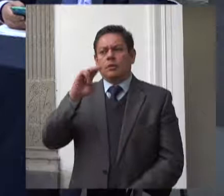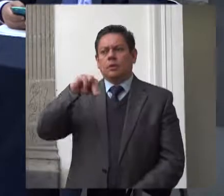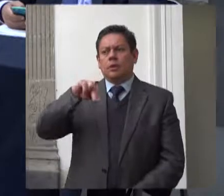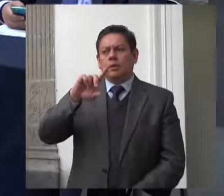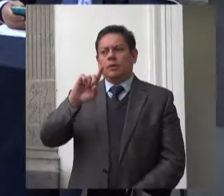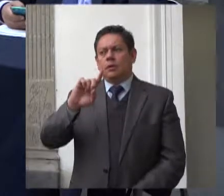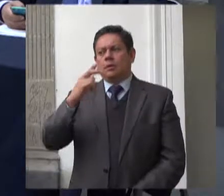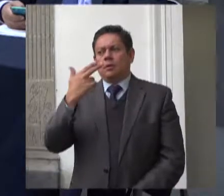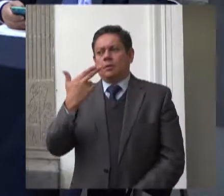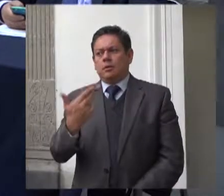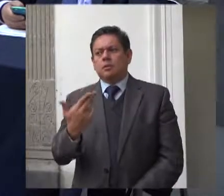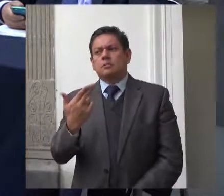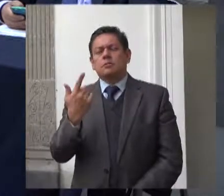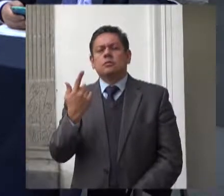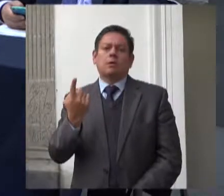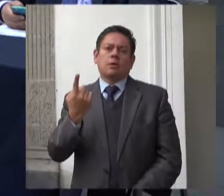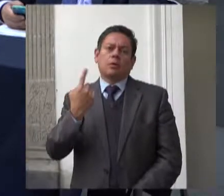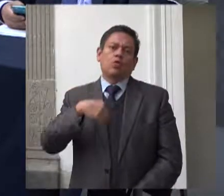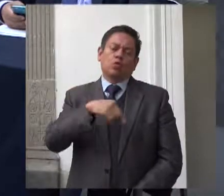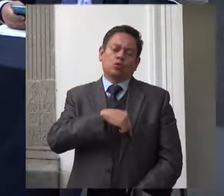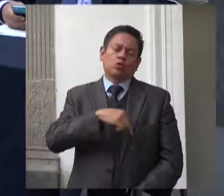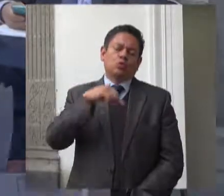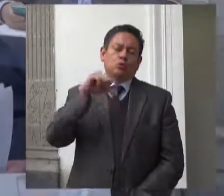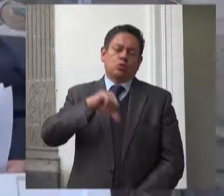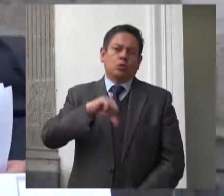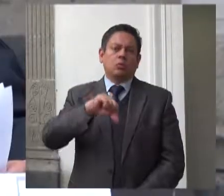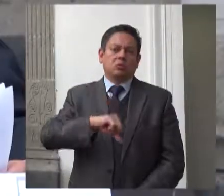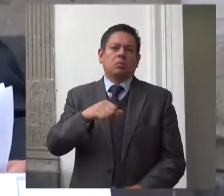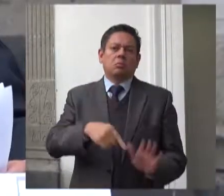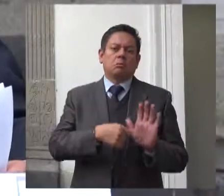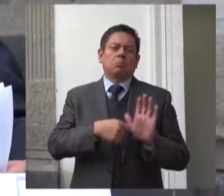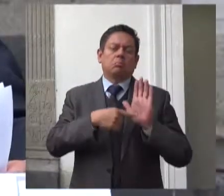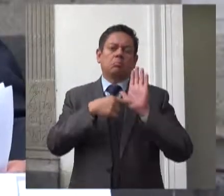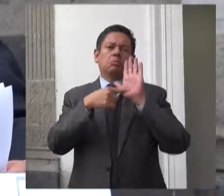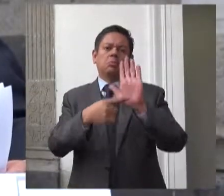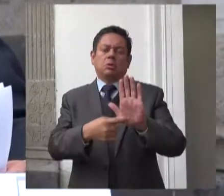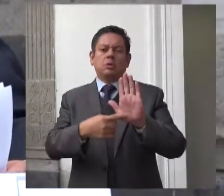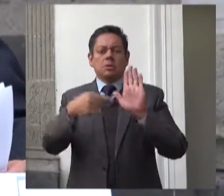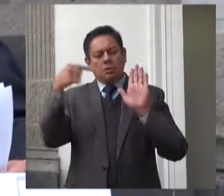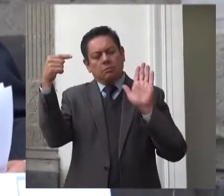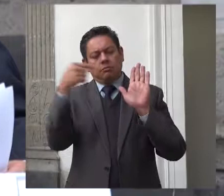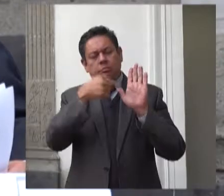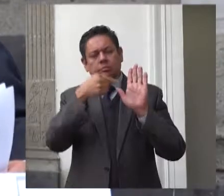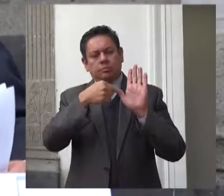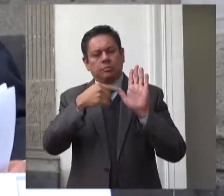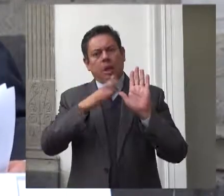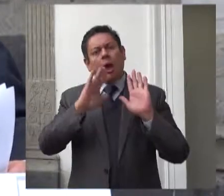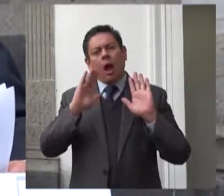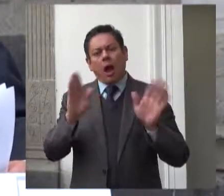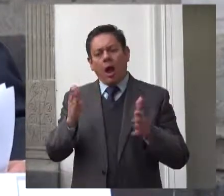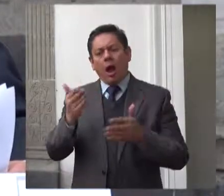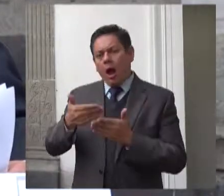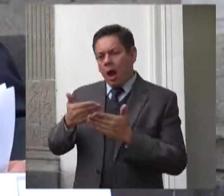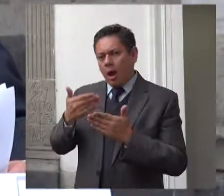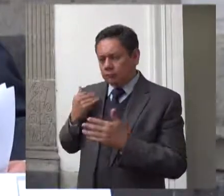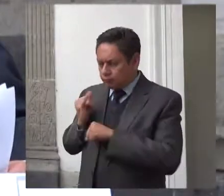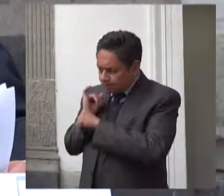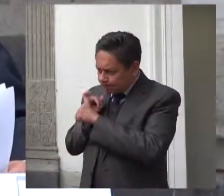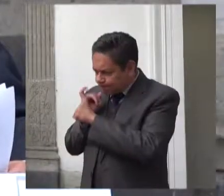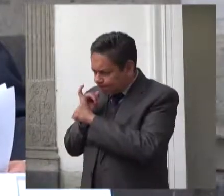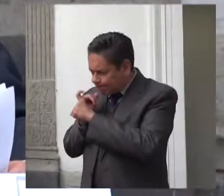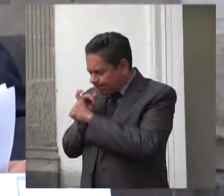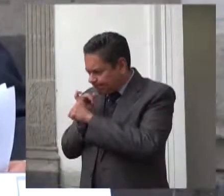da a conocer a la sociedad mexicana y a la opinión pública en general, los resultados de la